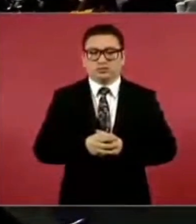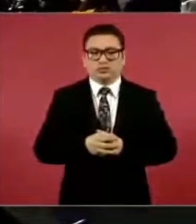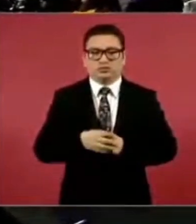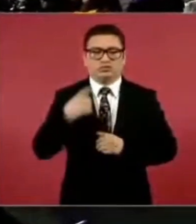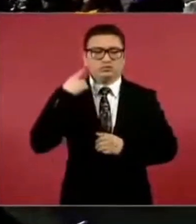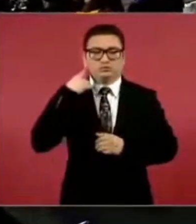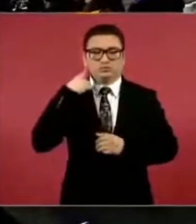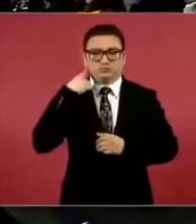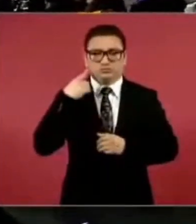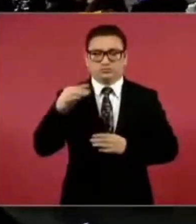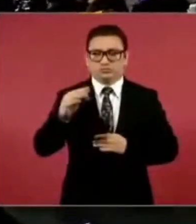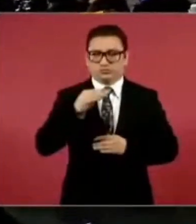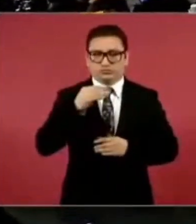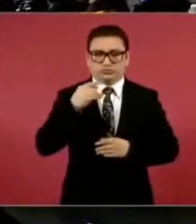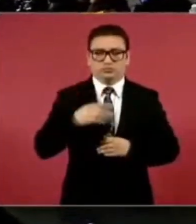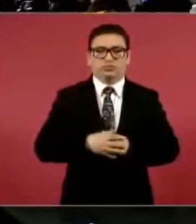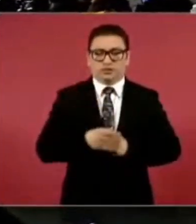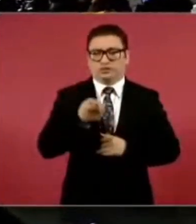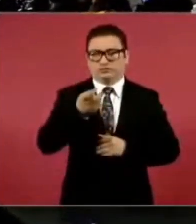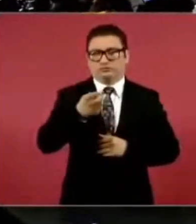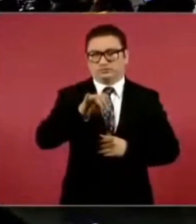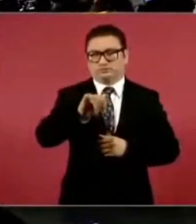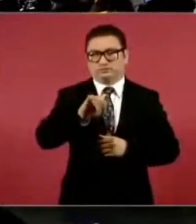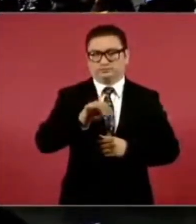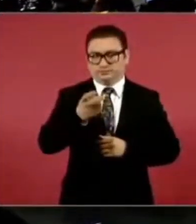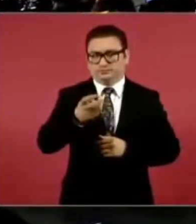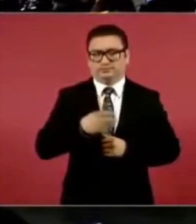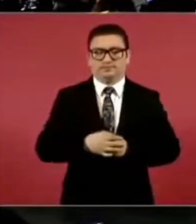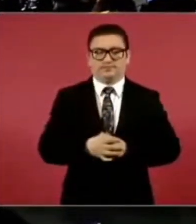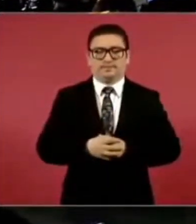a 20 mil como usted apuntó si si